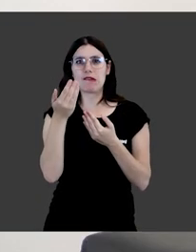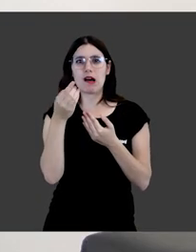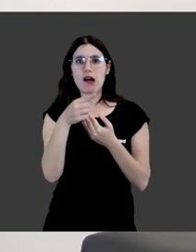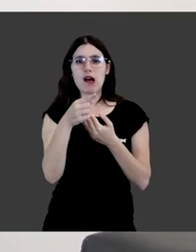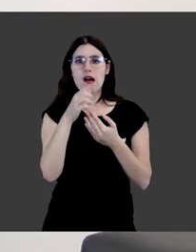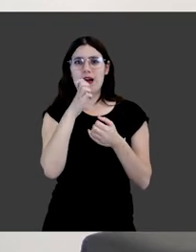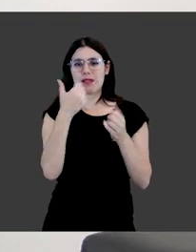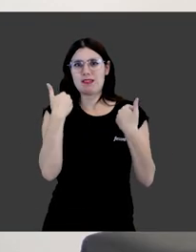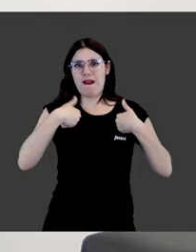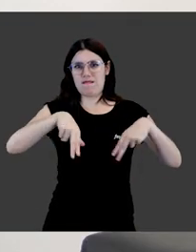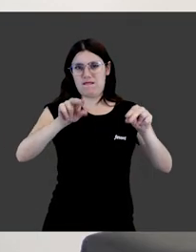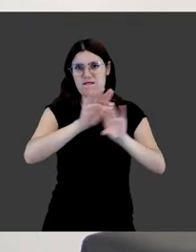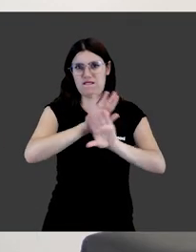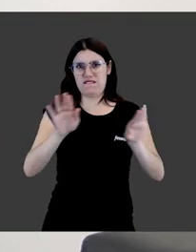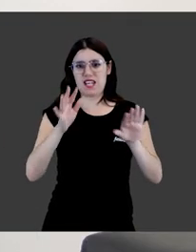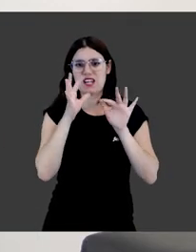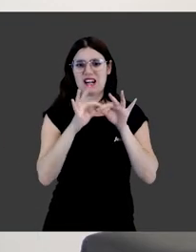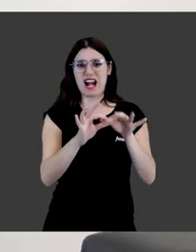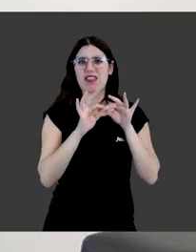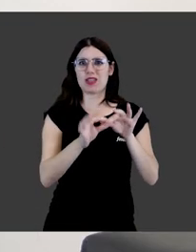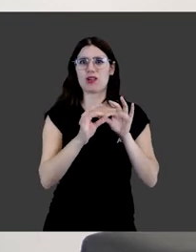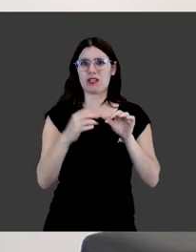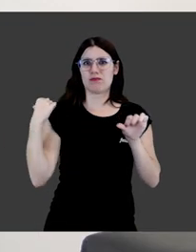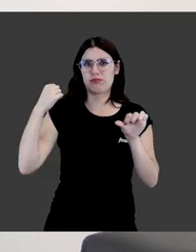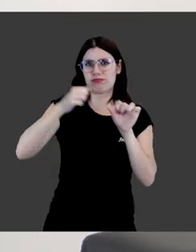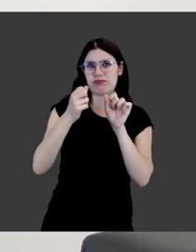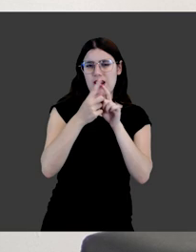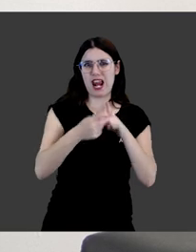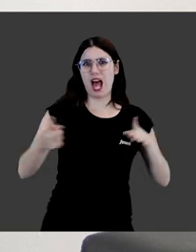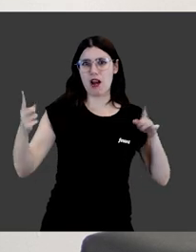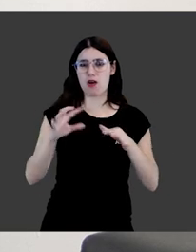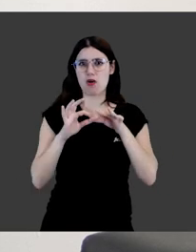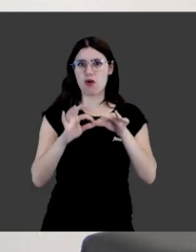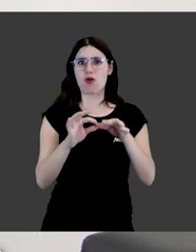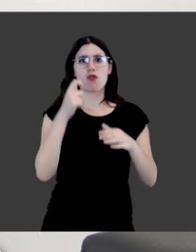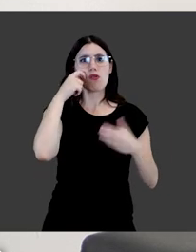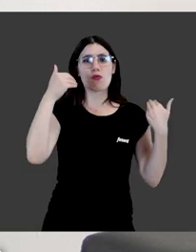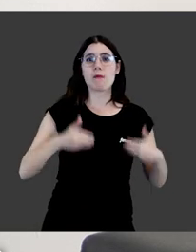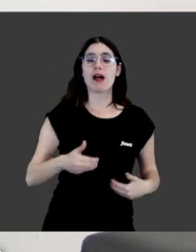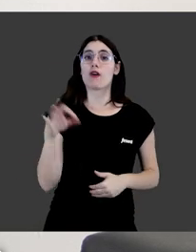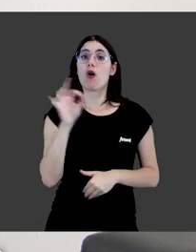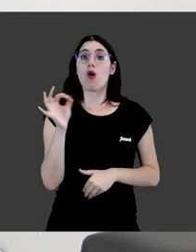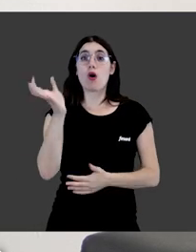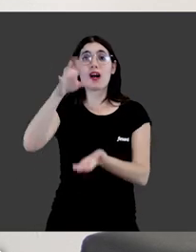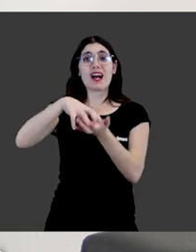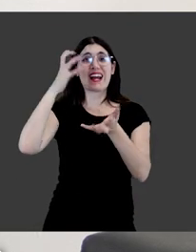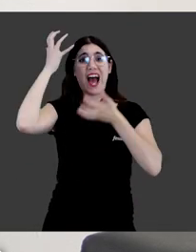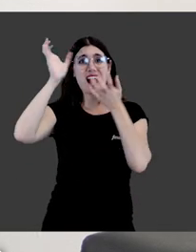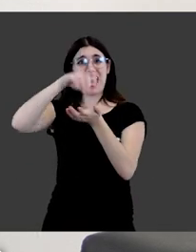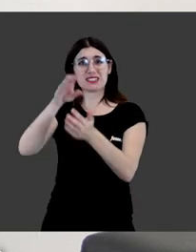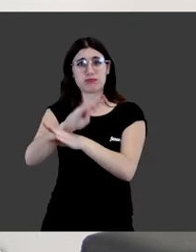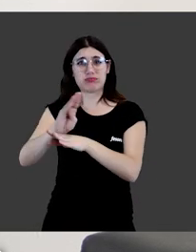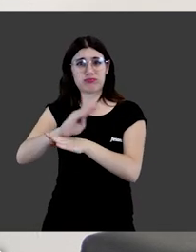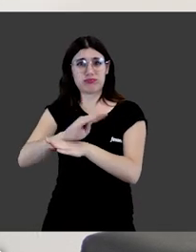constituyen el epitafio de la relación tan larga que ha existido siempre con el ser humano. O las